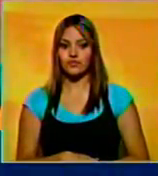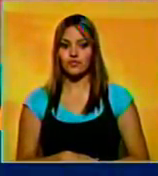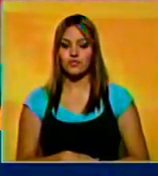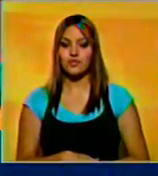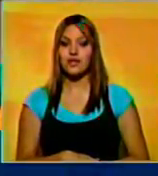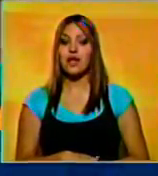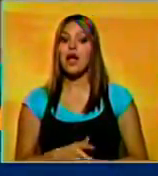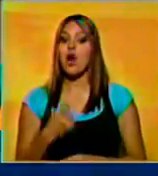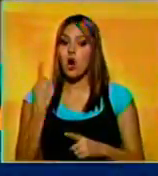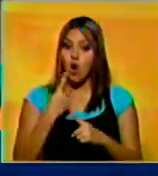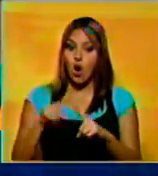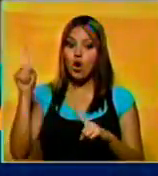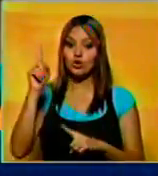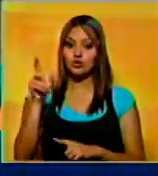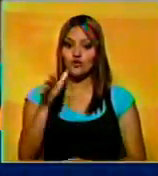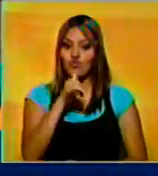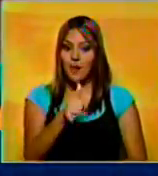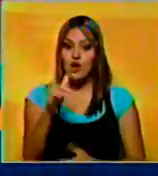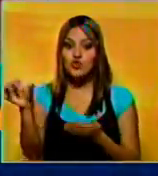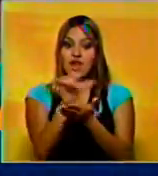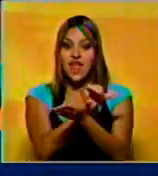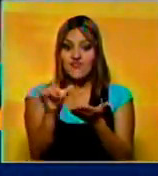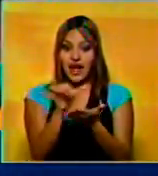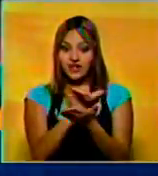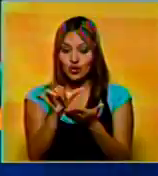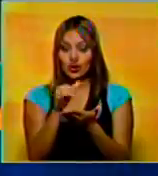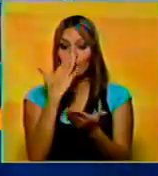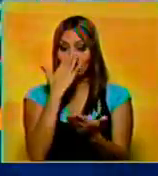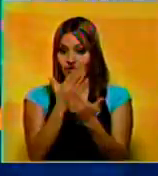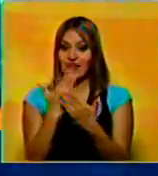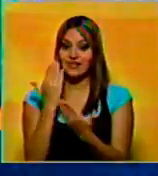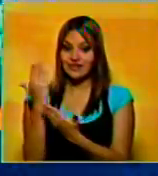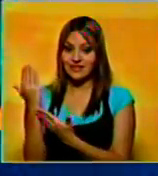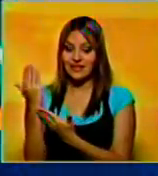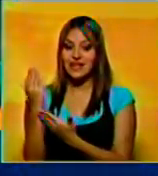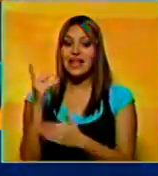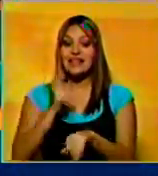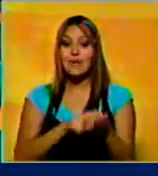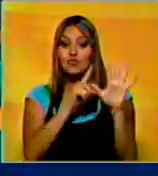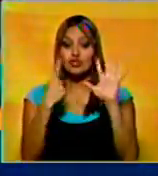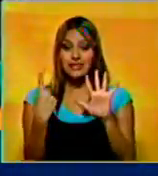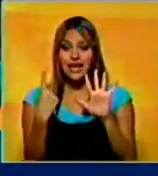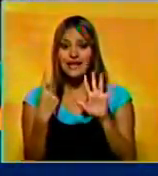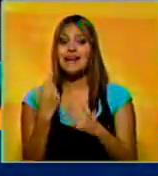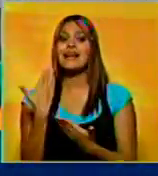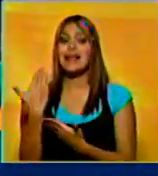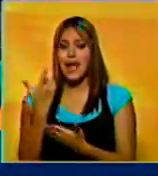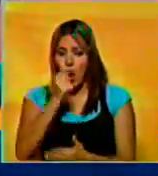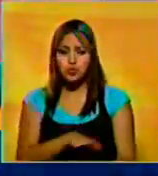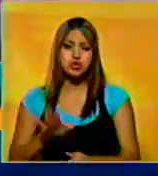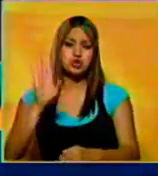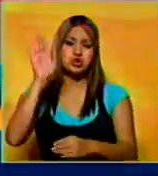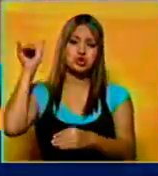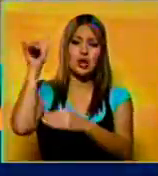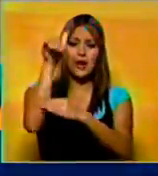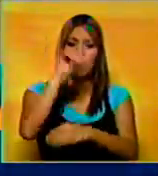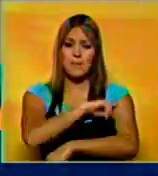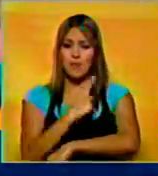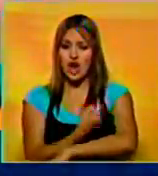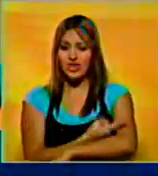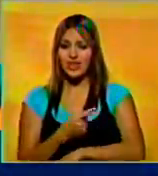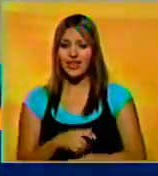Pasamos al Progressive Field en Nueva York ante Cleveland. Sexta entrada y Asdrúbal Cabrera descarga toda su fuerza,